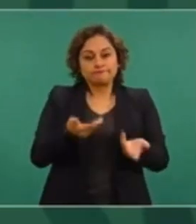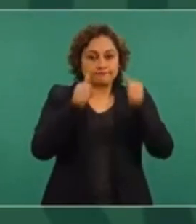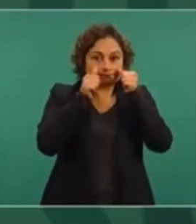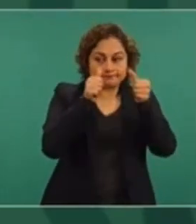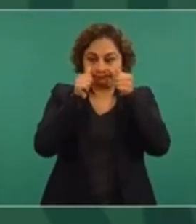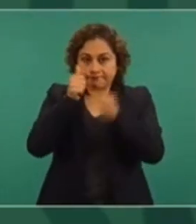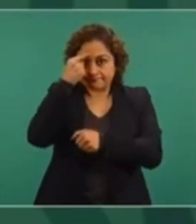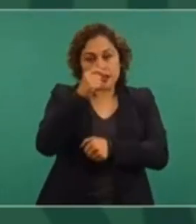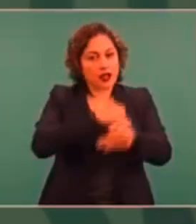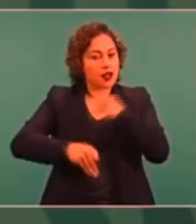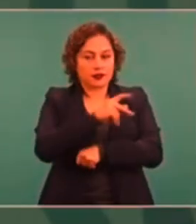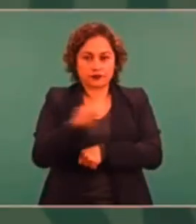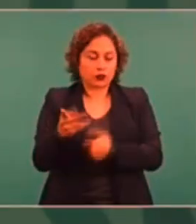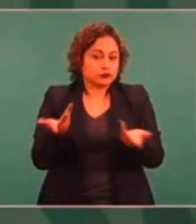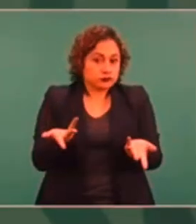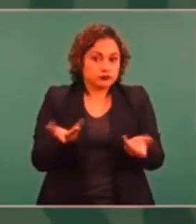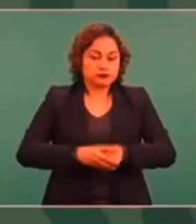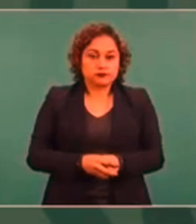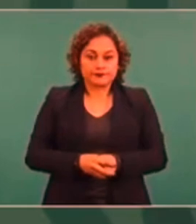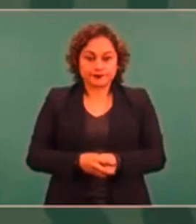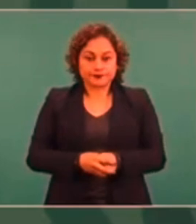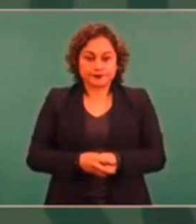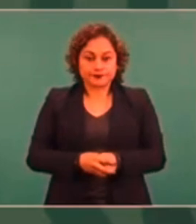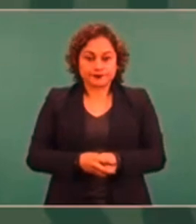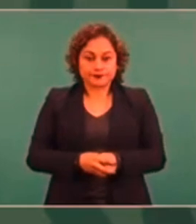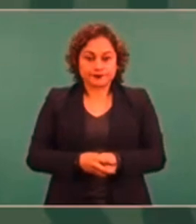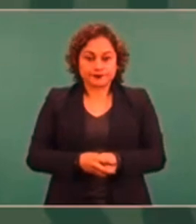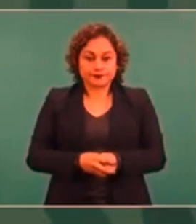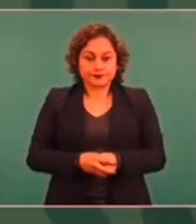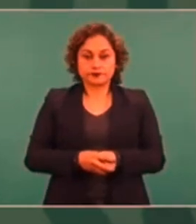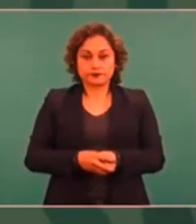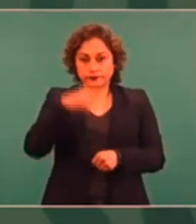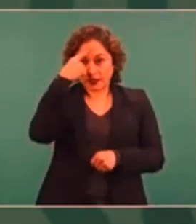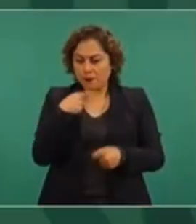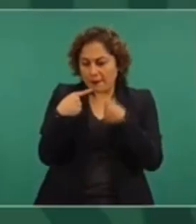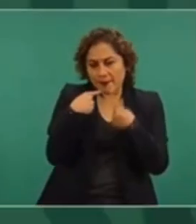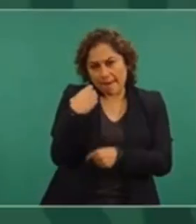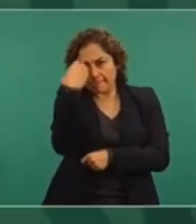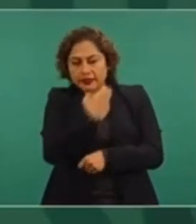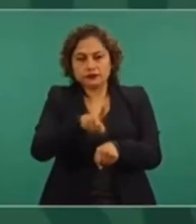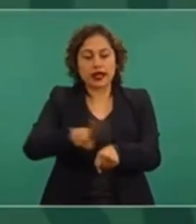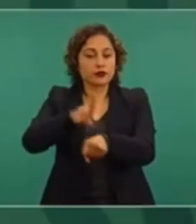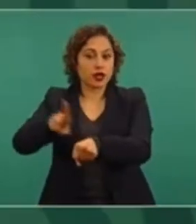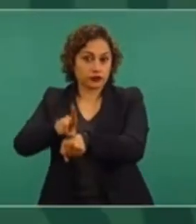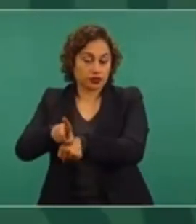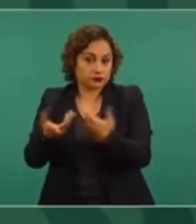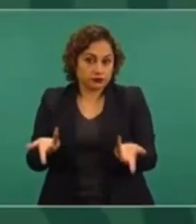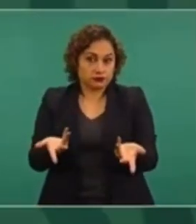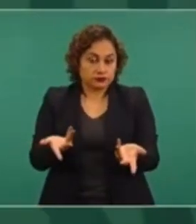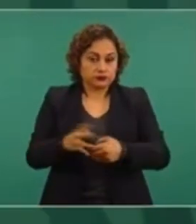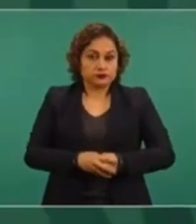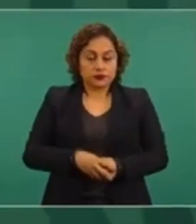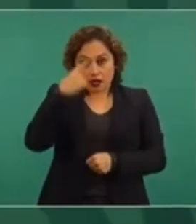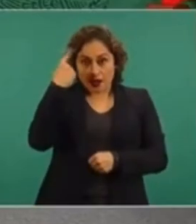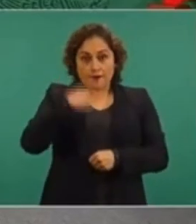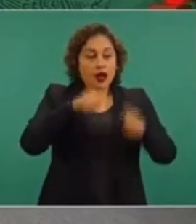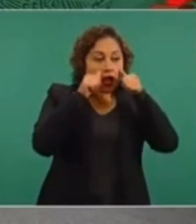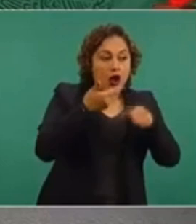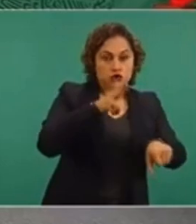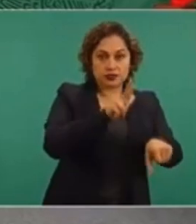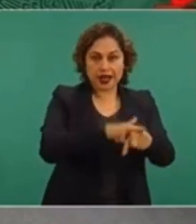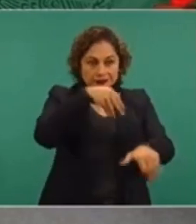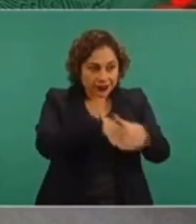atienda a todos, que no se quede nadie sin atención, el que haya camas,